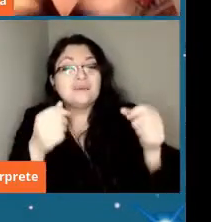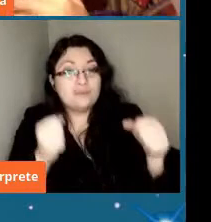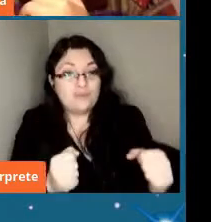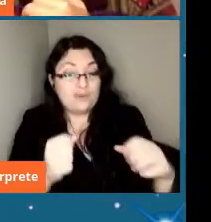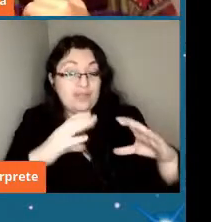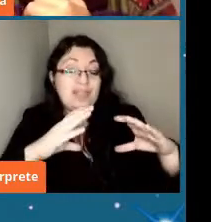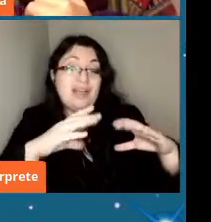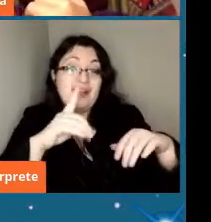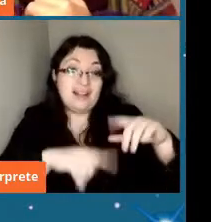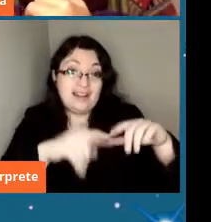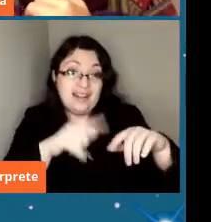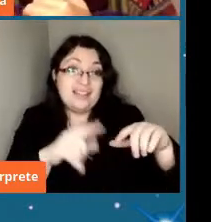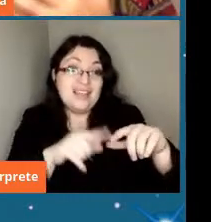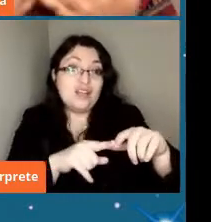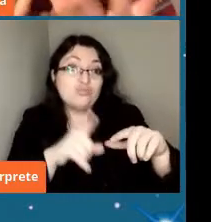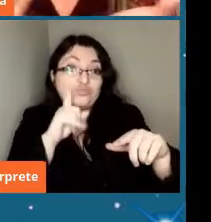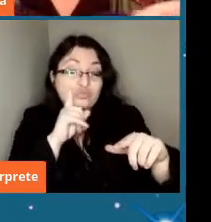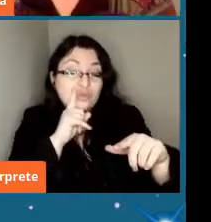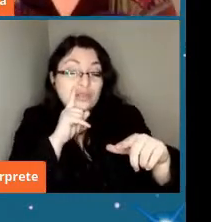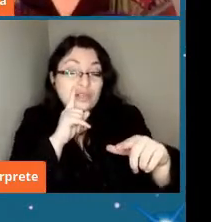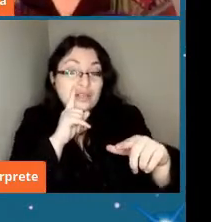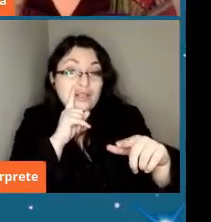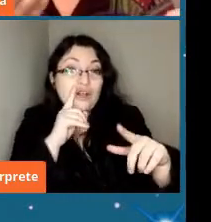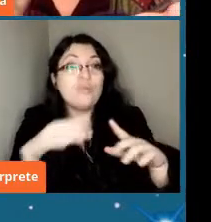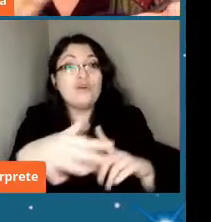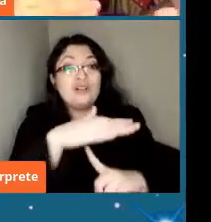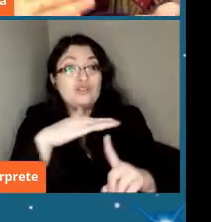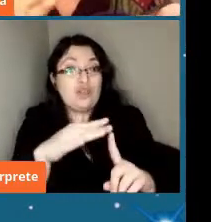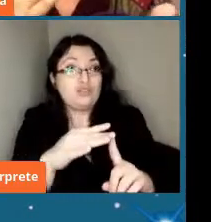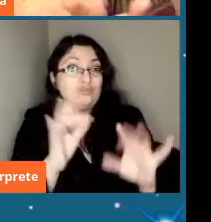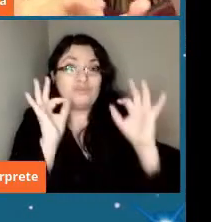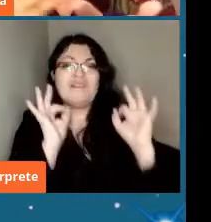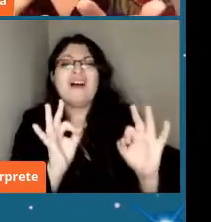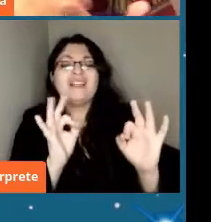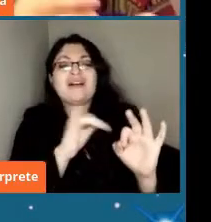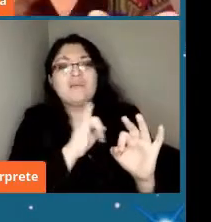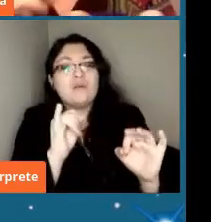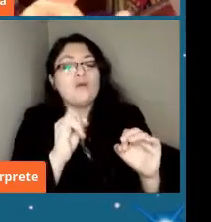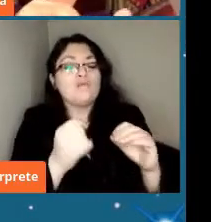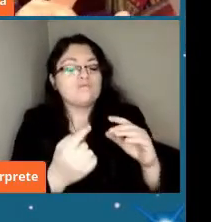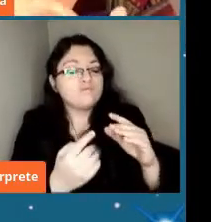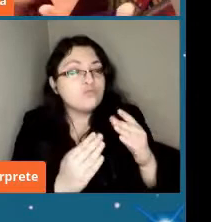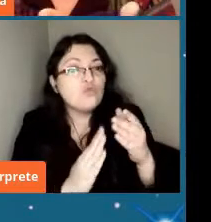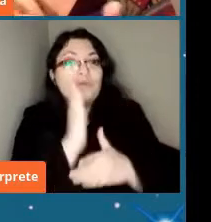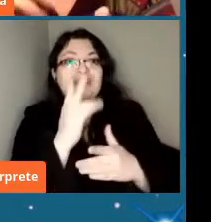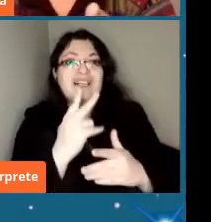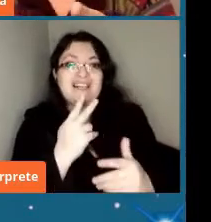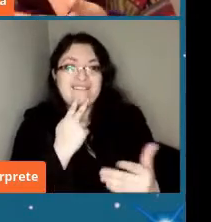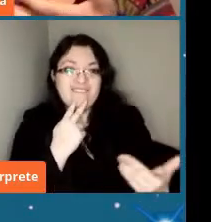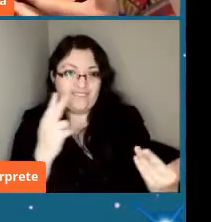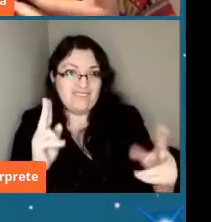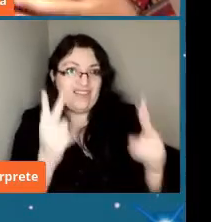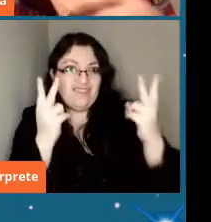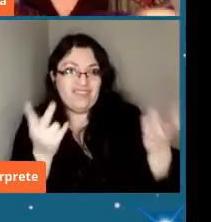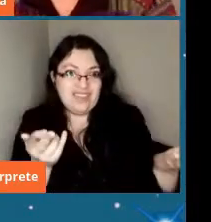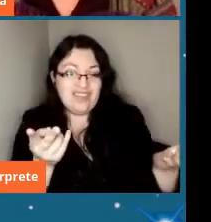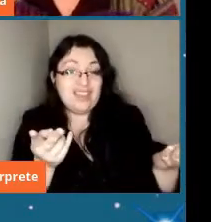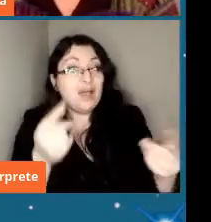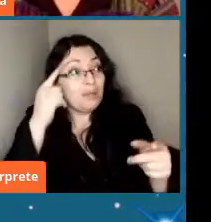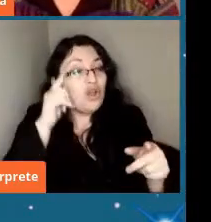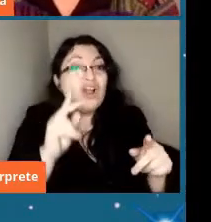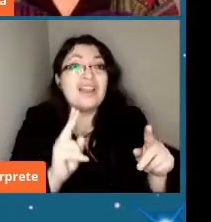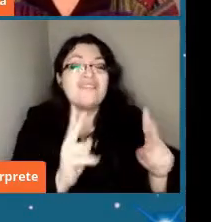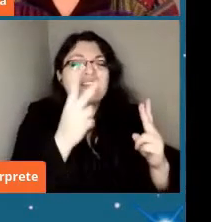permitieran la aparición de vida y además la evolución de vida básica a vida más compleja